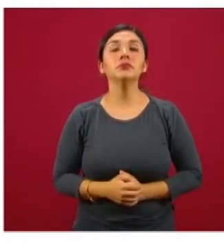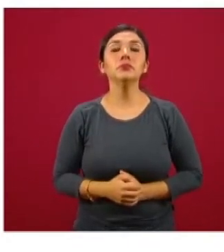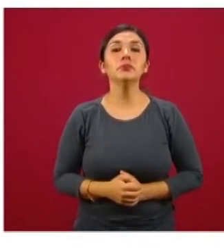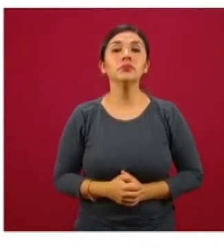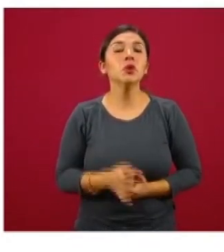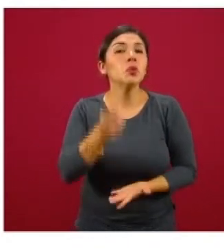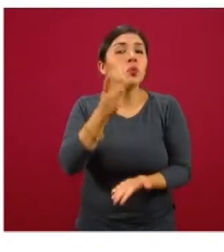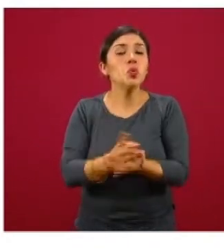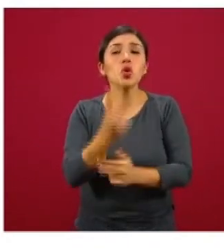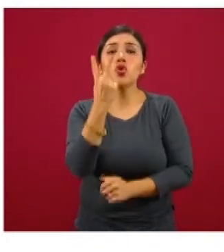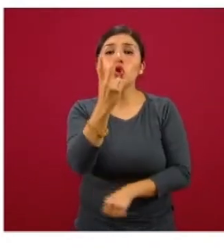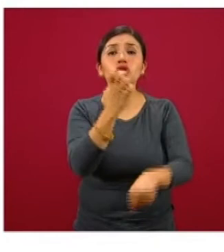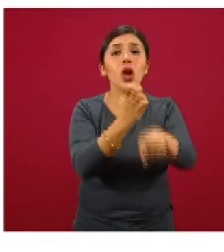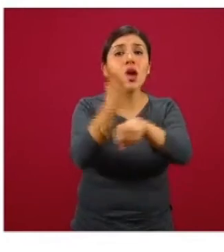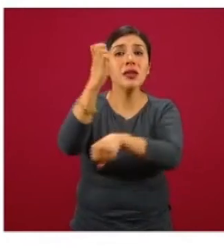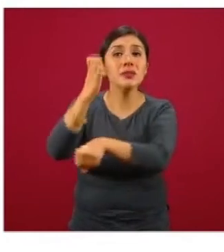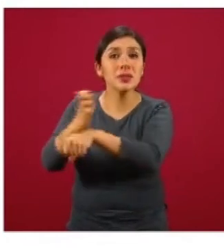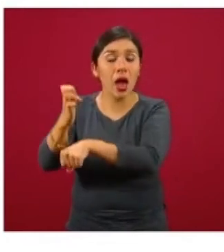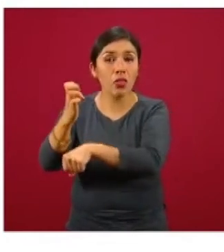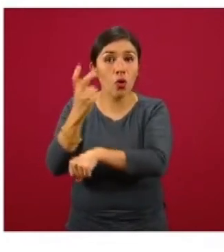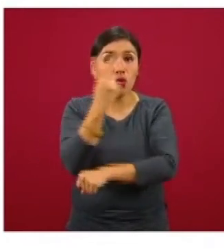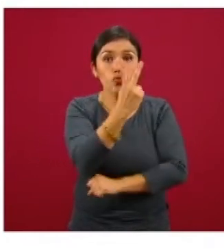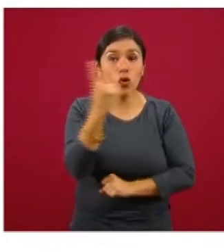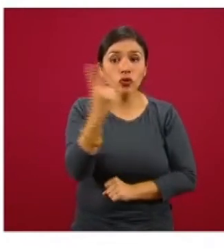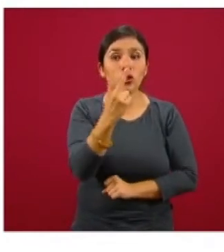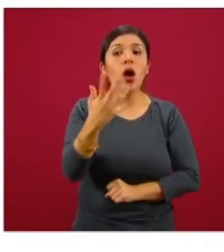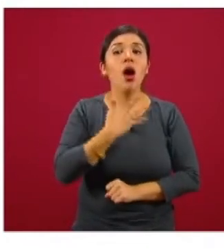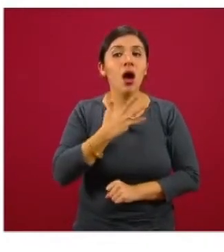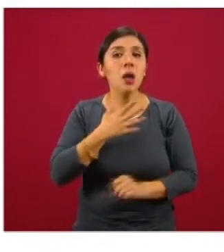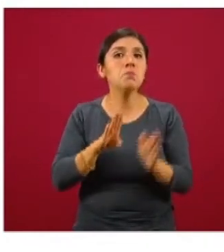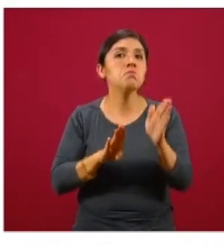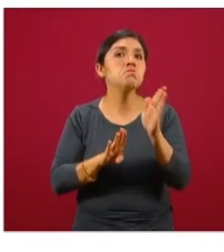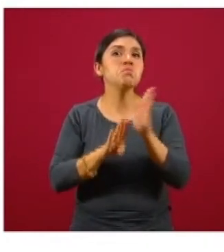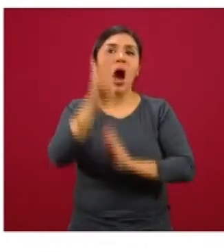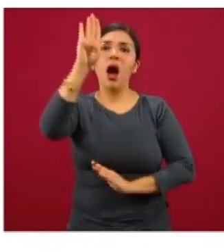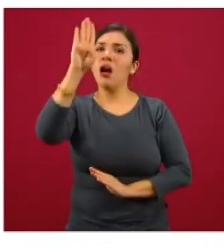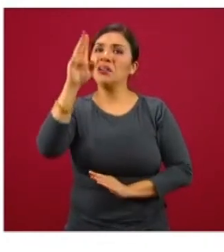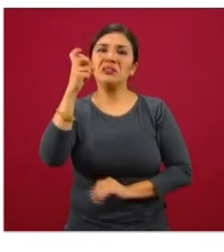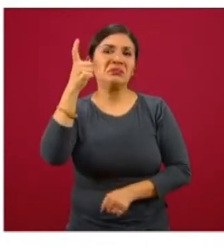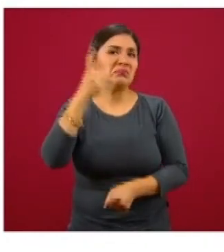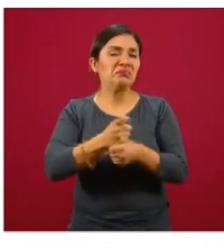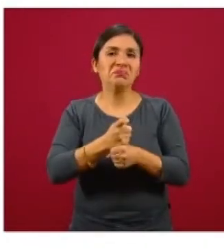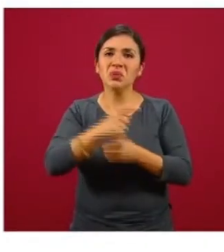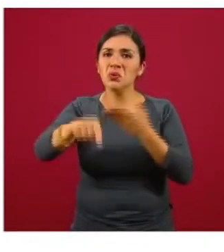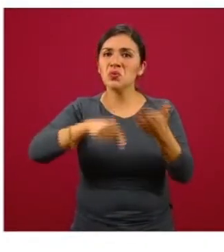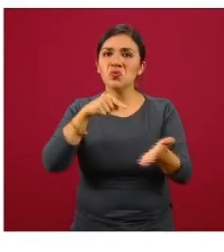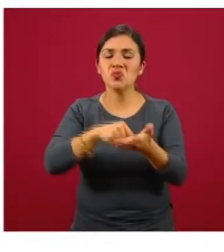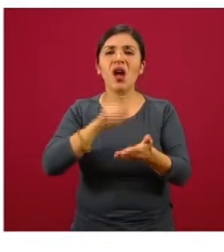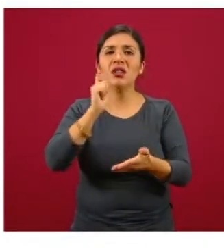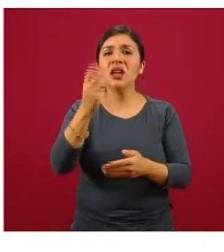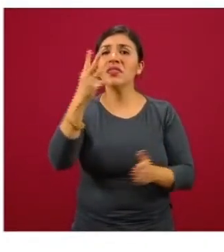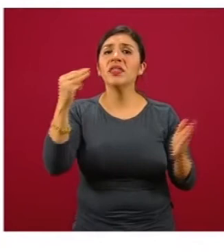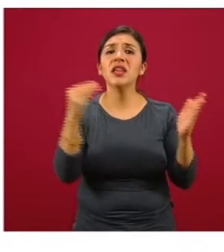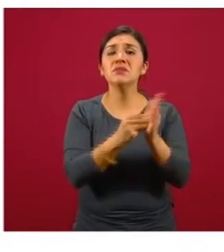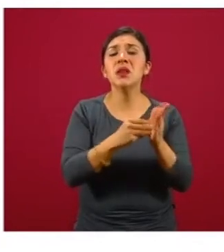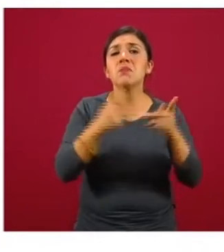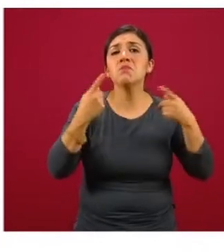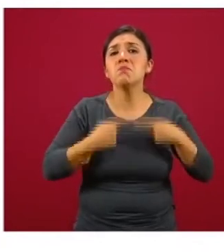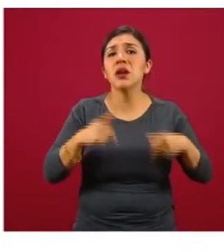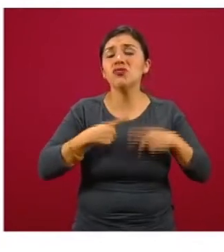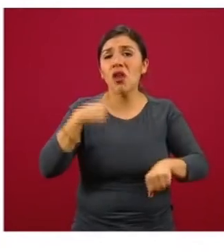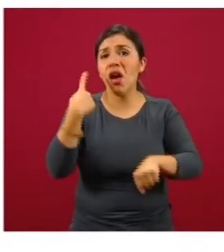dos entidades federativas las que han llegado, digamos, a la máxima escala que tiene el mapa, que es más de tres mil casos